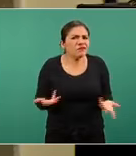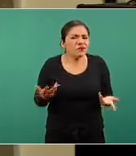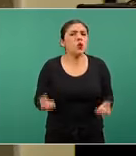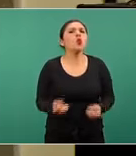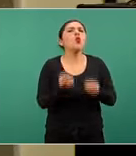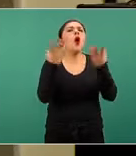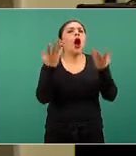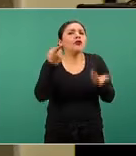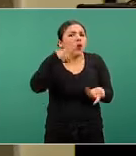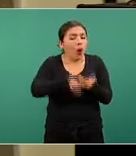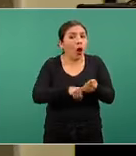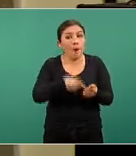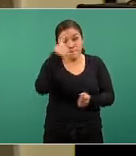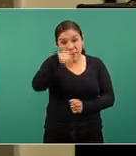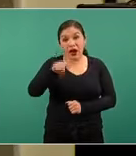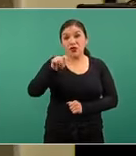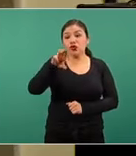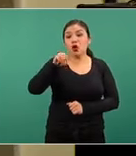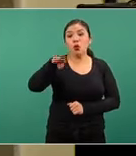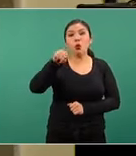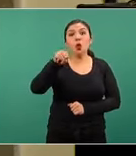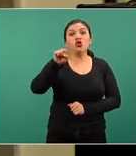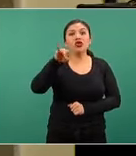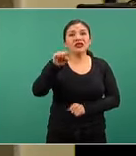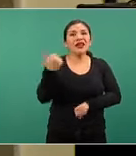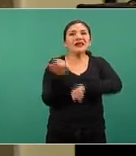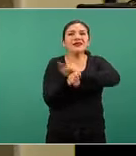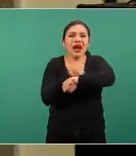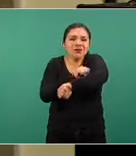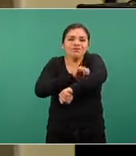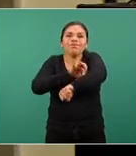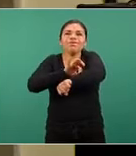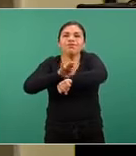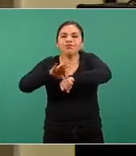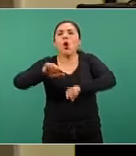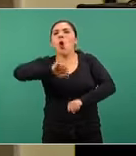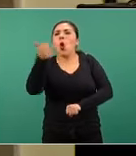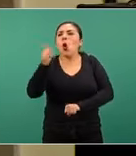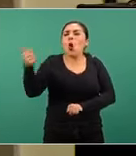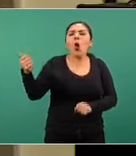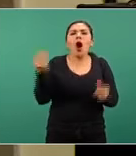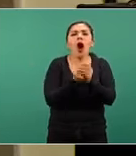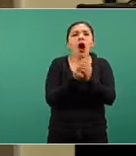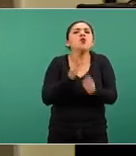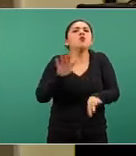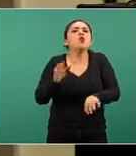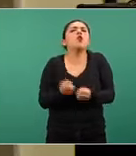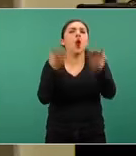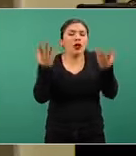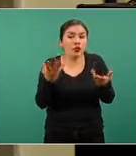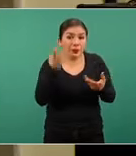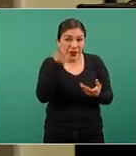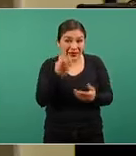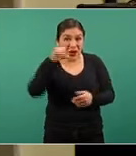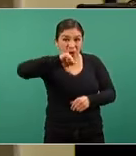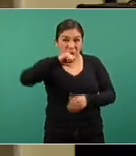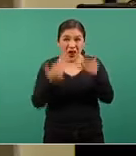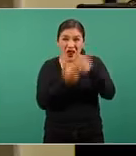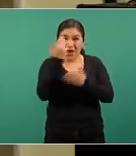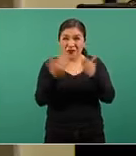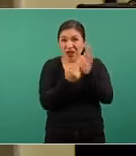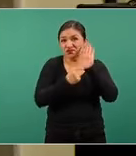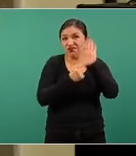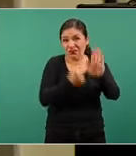tienen que ver con trombosis y cuántos con otras causas. Del caso en específico que se dio a conocer hoy,